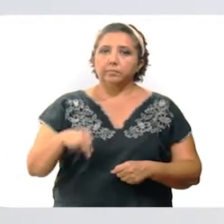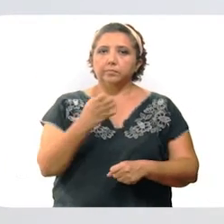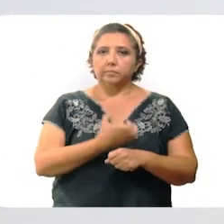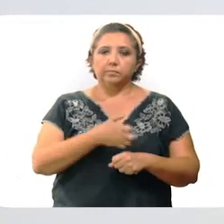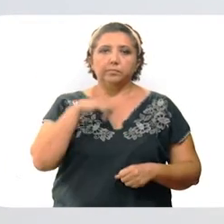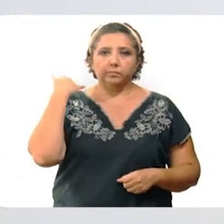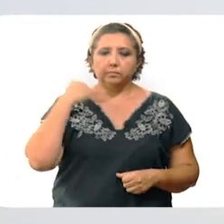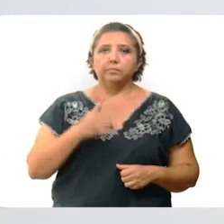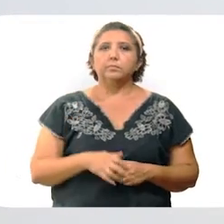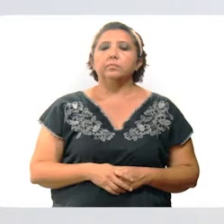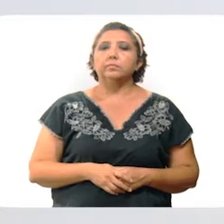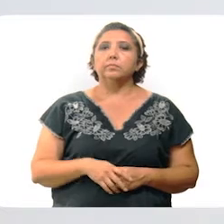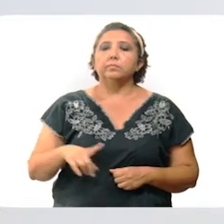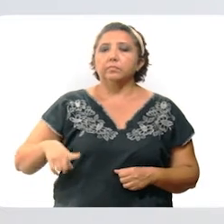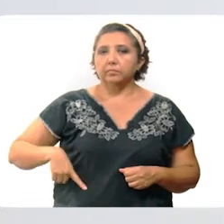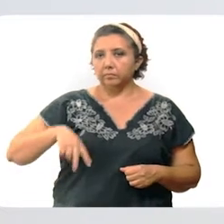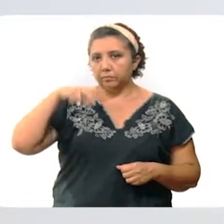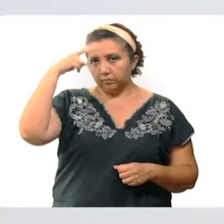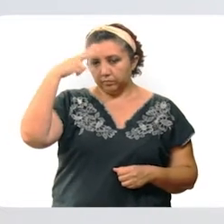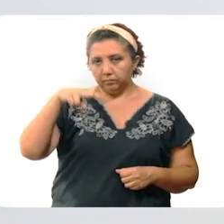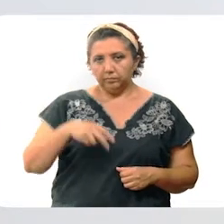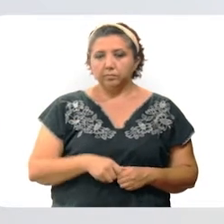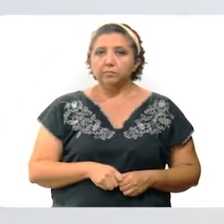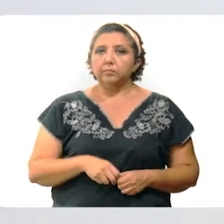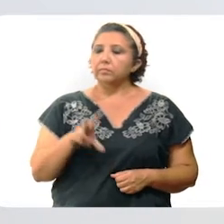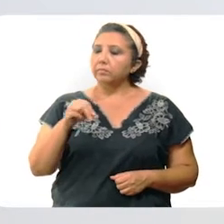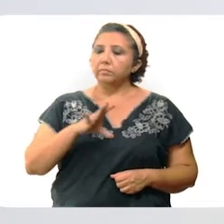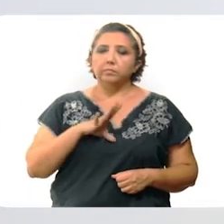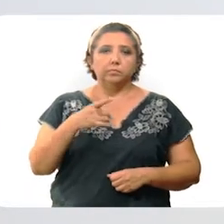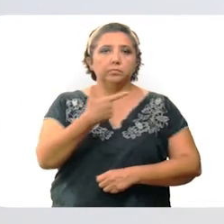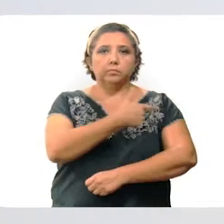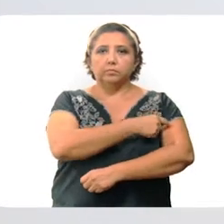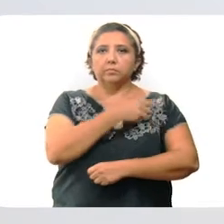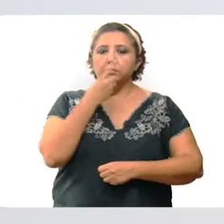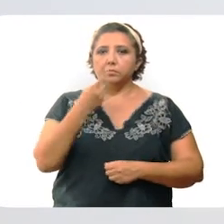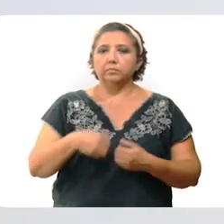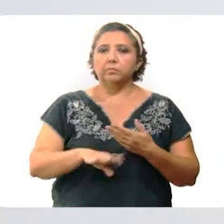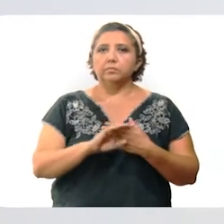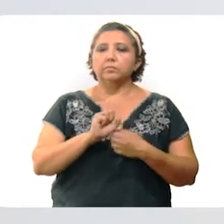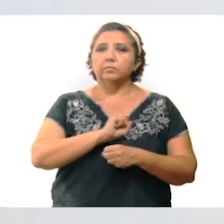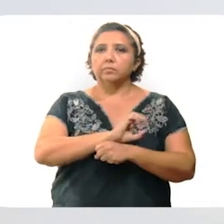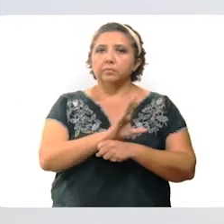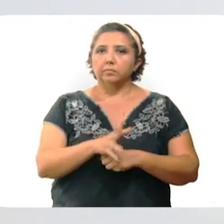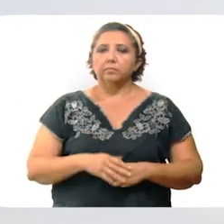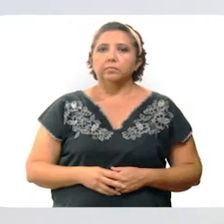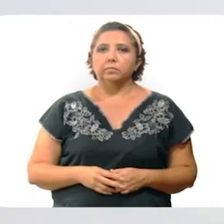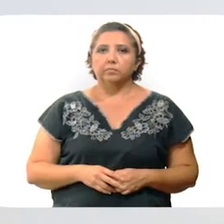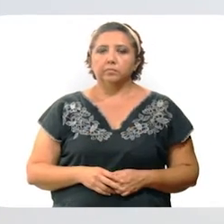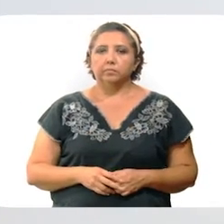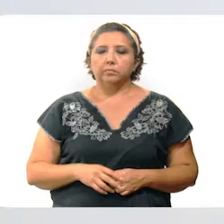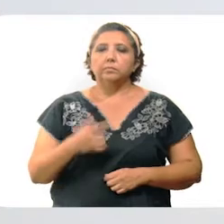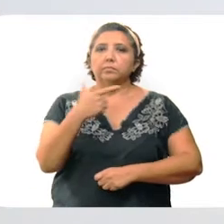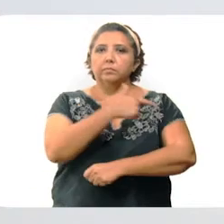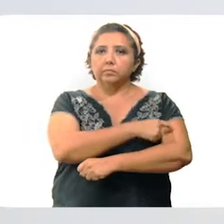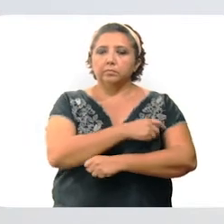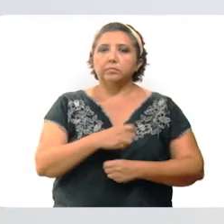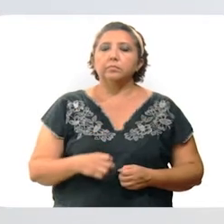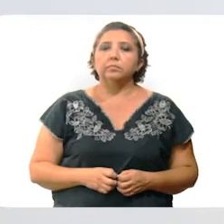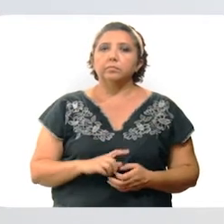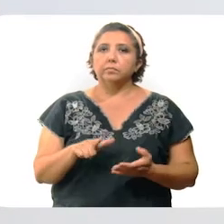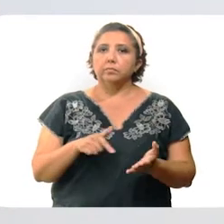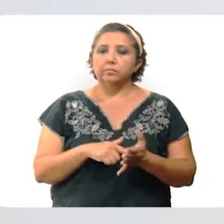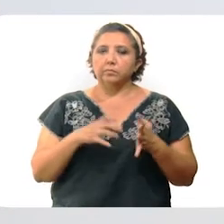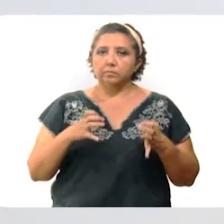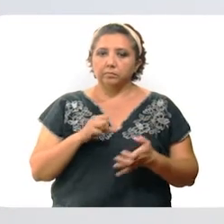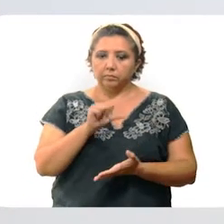del estado de Yucatán y del gobierno federal, que no habían recibido la dosis contra el coronavirus. La vacunación estuvo en el